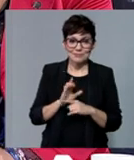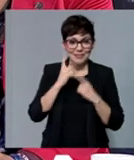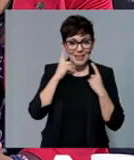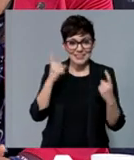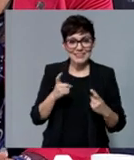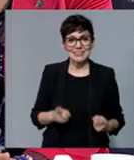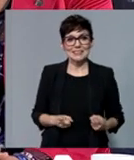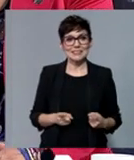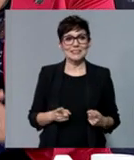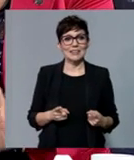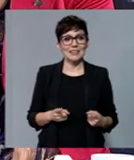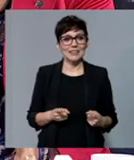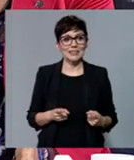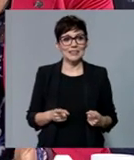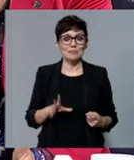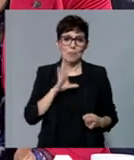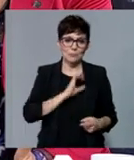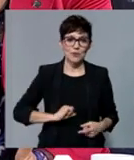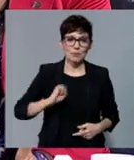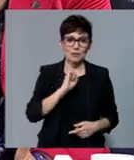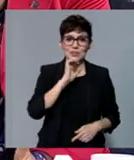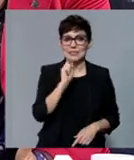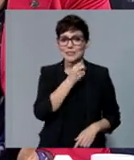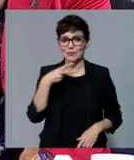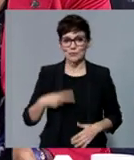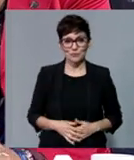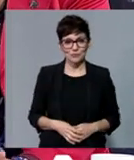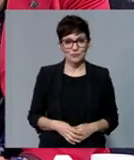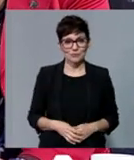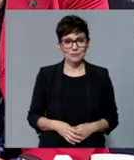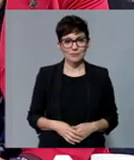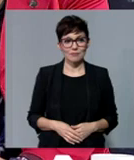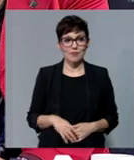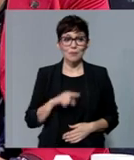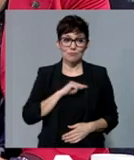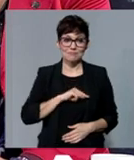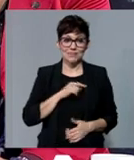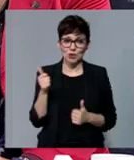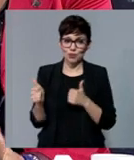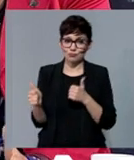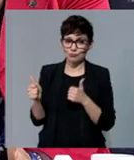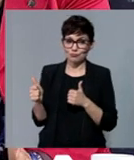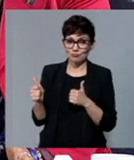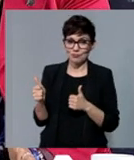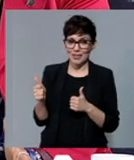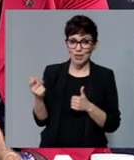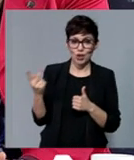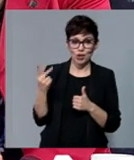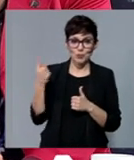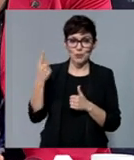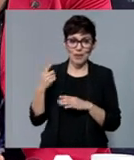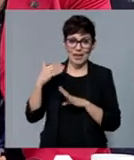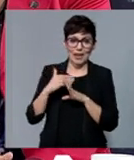echar el resto y sería fantástico conseguirlo, pero hay que ser conscientes de que estamos luchando en primera división, por lo tanto,